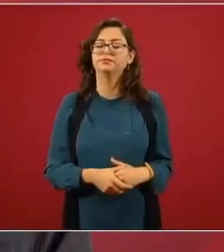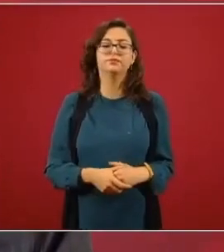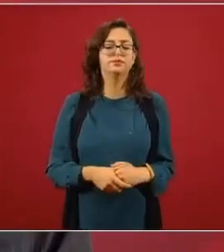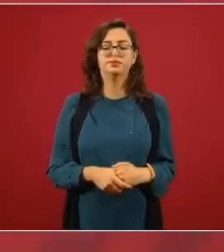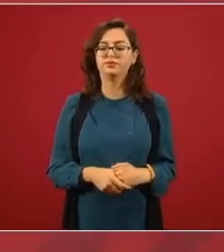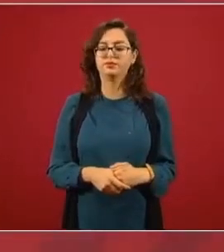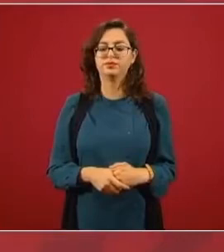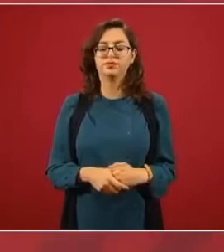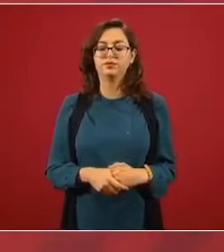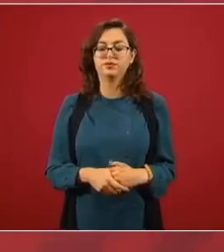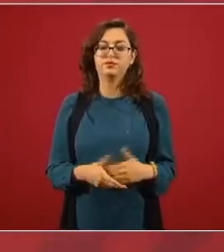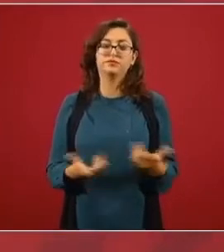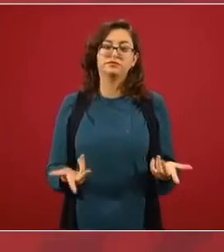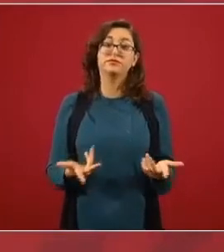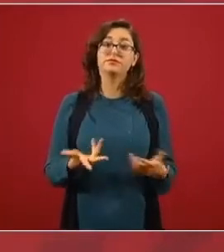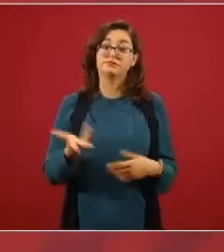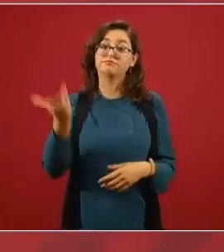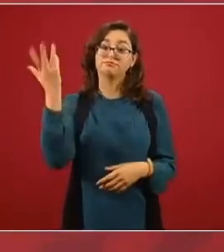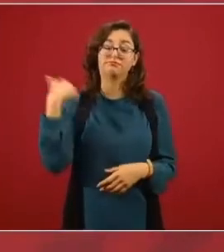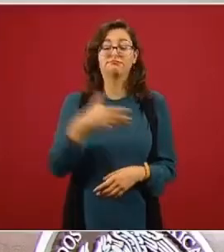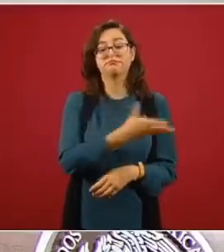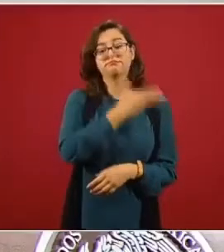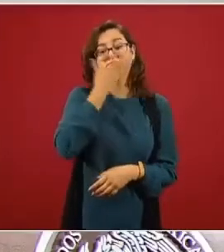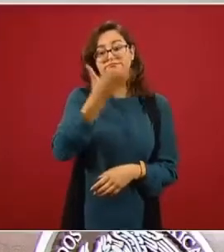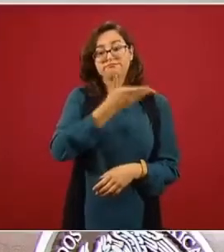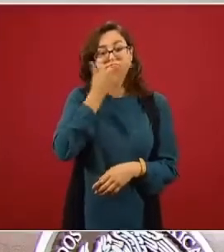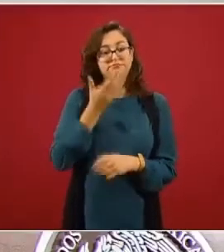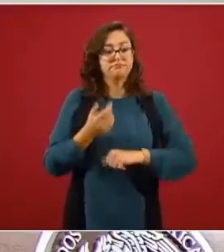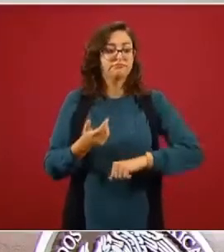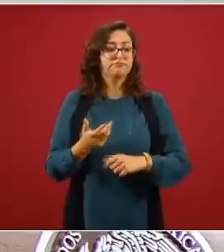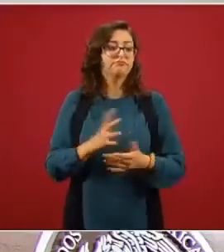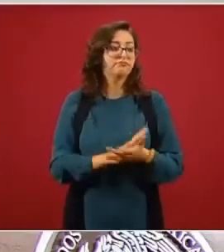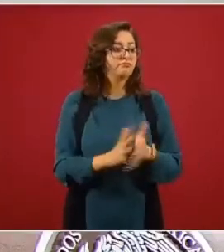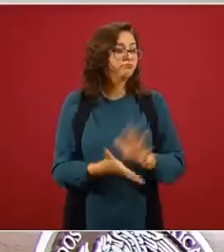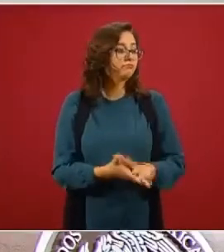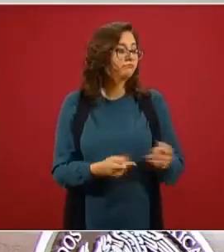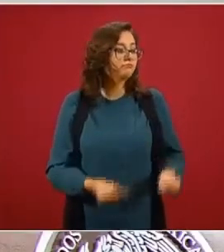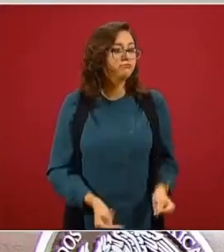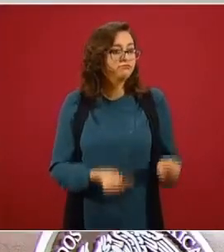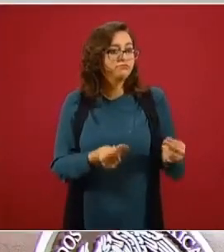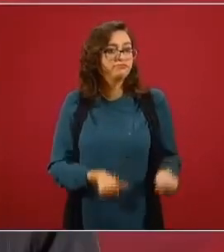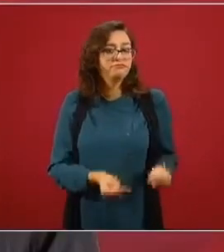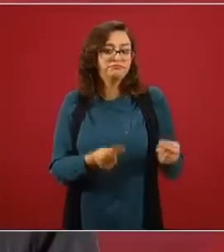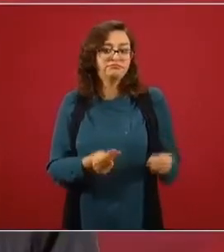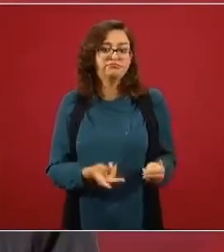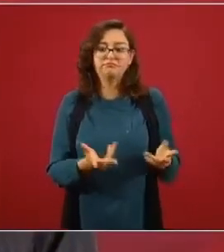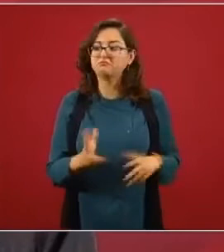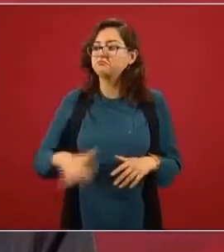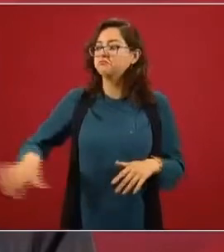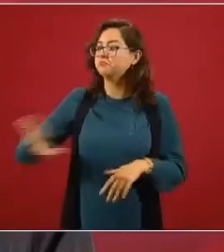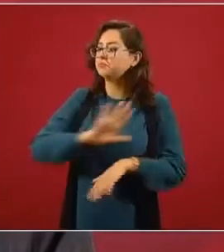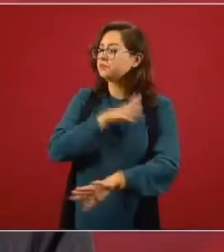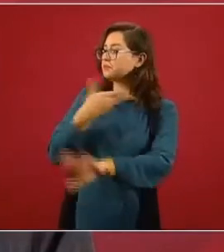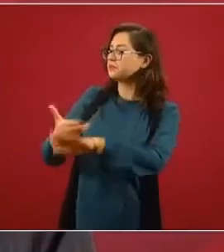Que era el influyentismo, el hacer negocio a costa de lo que fuese,